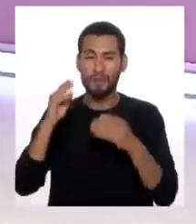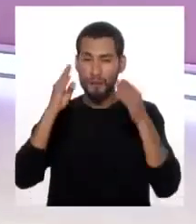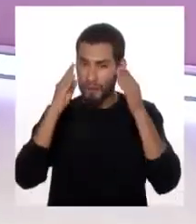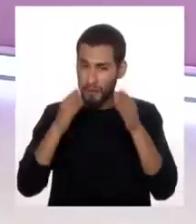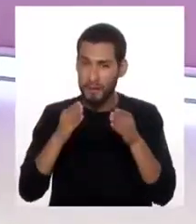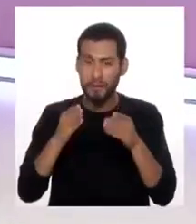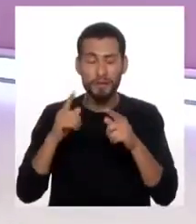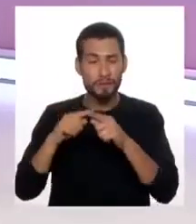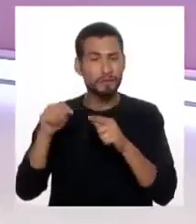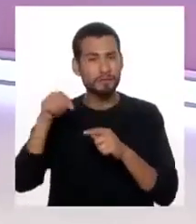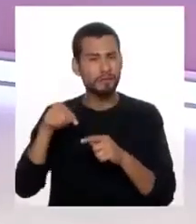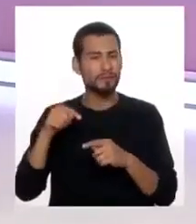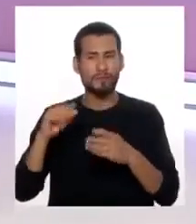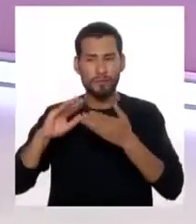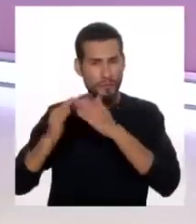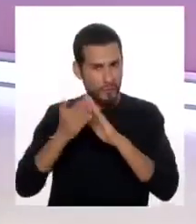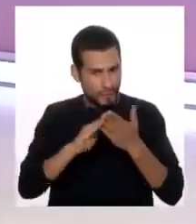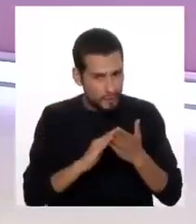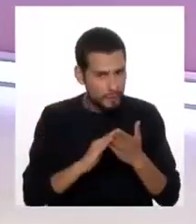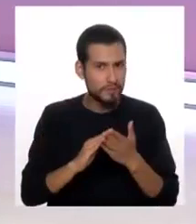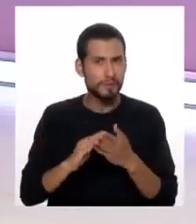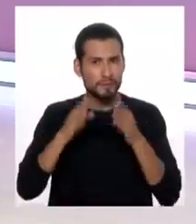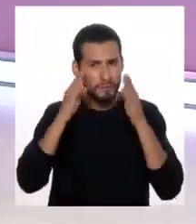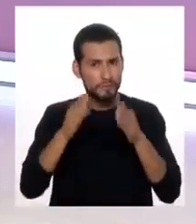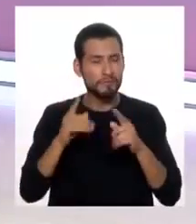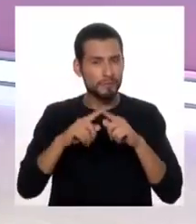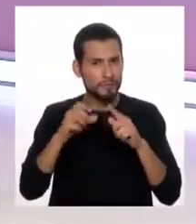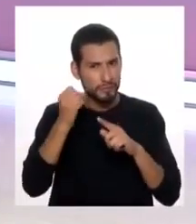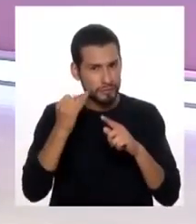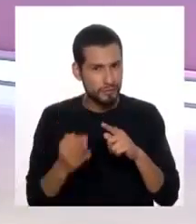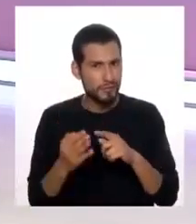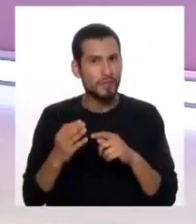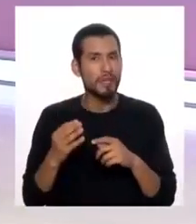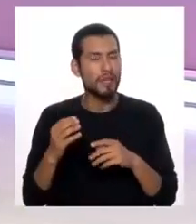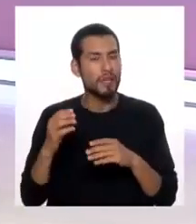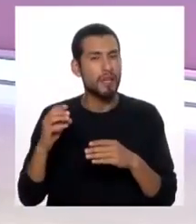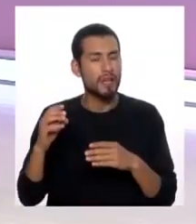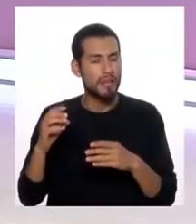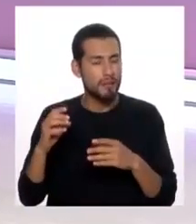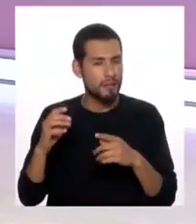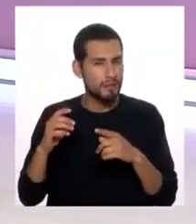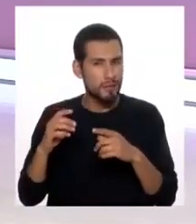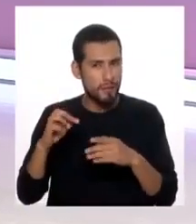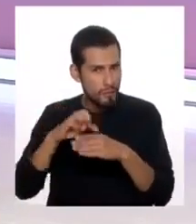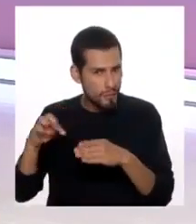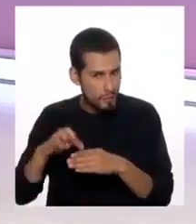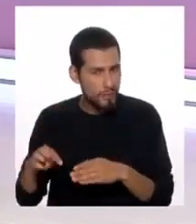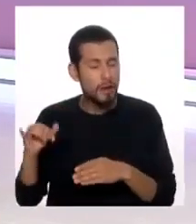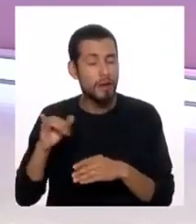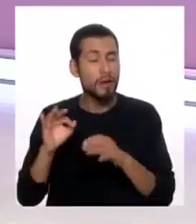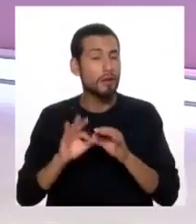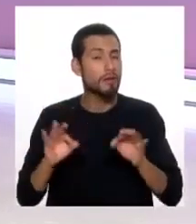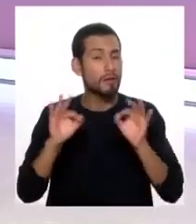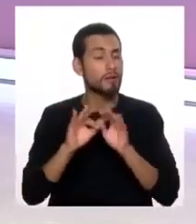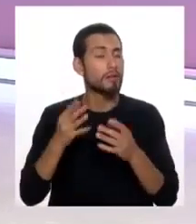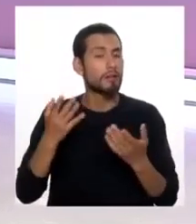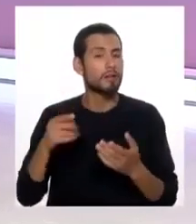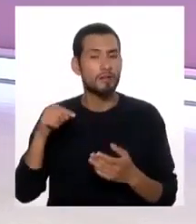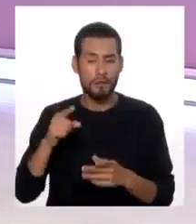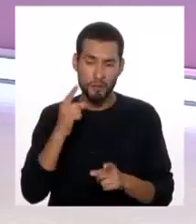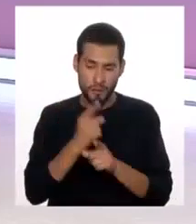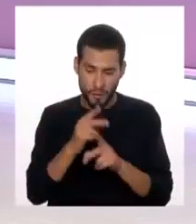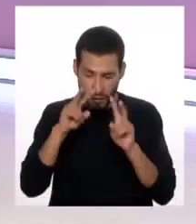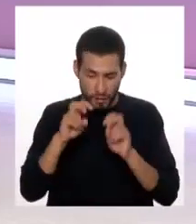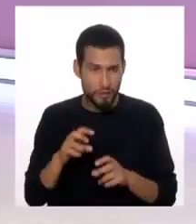cercanos comunitarios, con un enfoque multidisciplinario y obviamente lo importante es tener un correcto